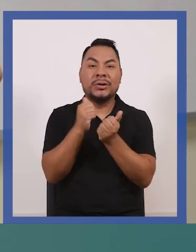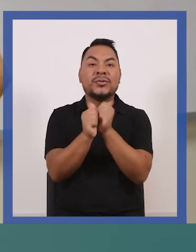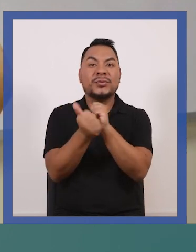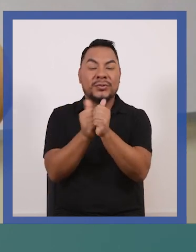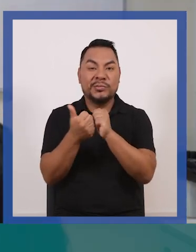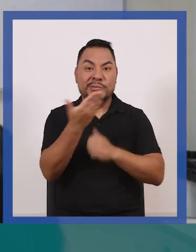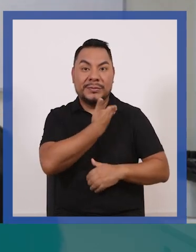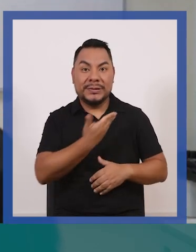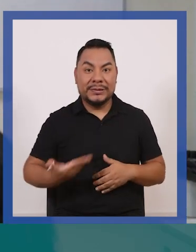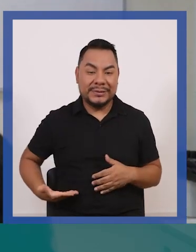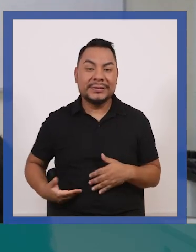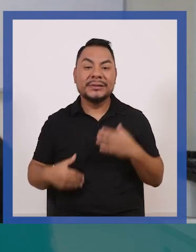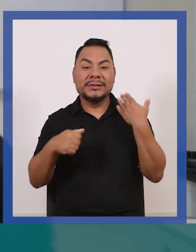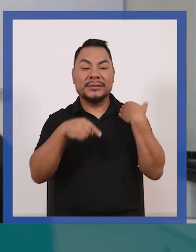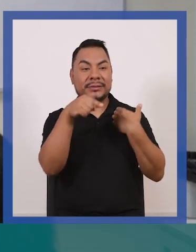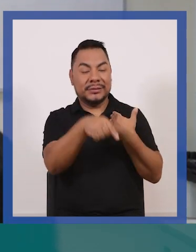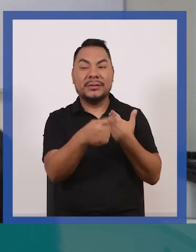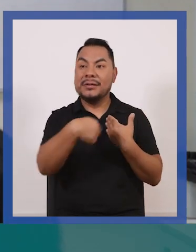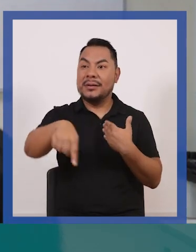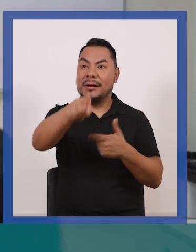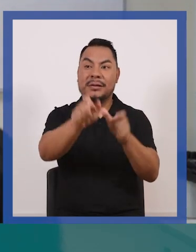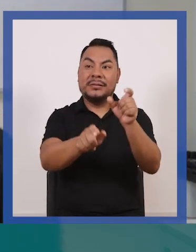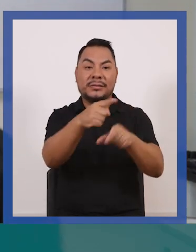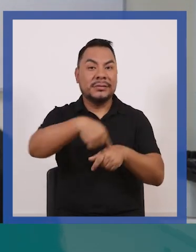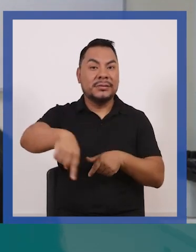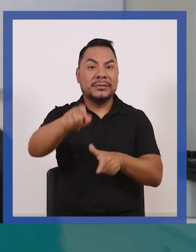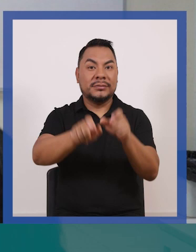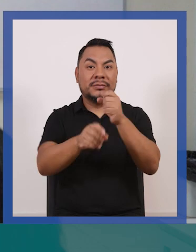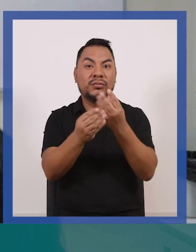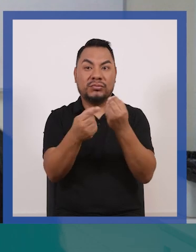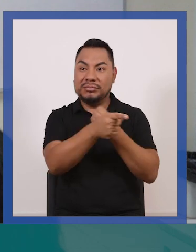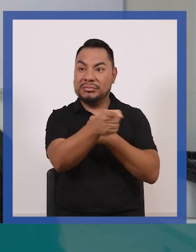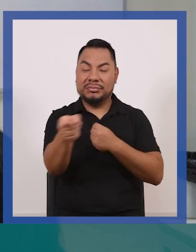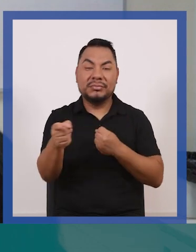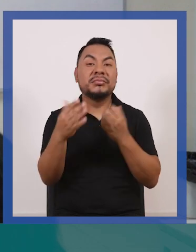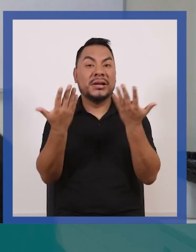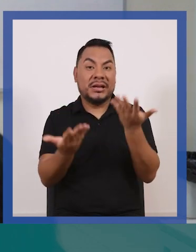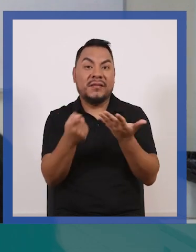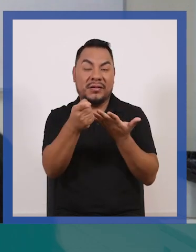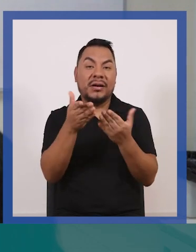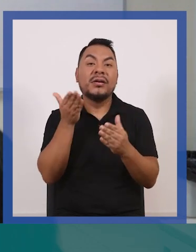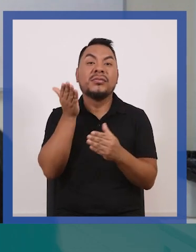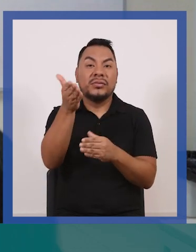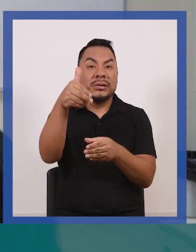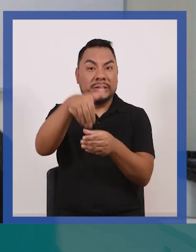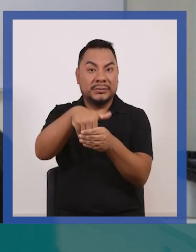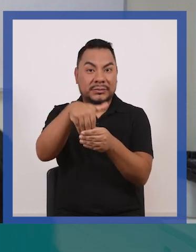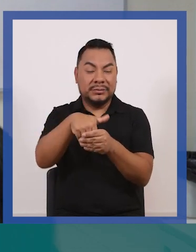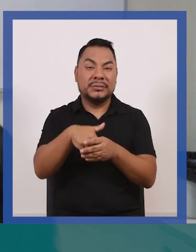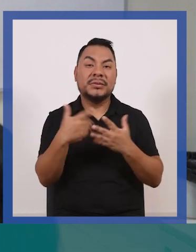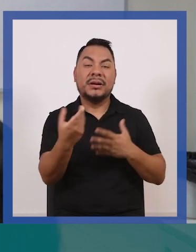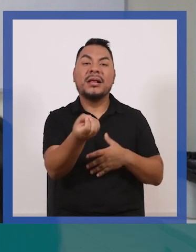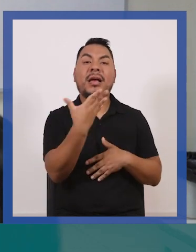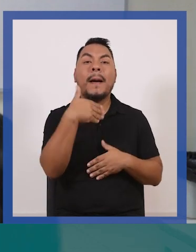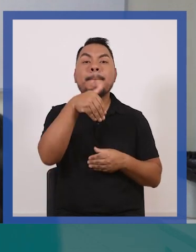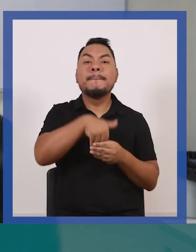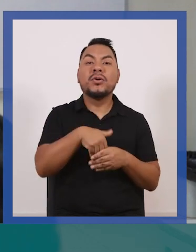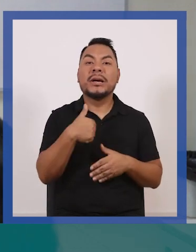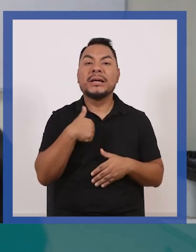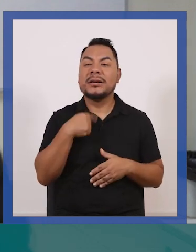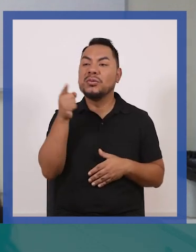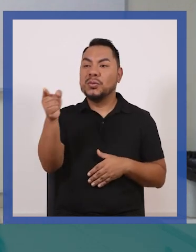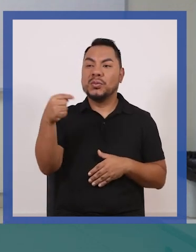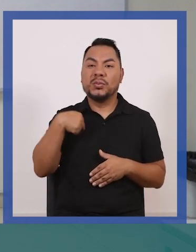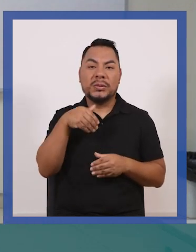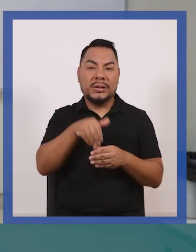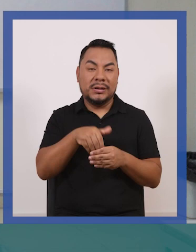Tenemos aquí un número importante de ciudadanas que seguramente van a tratar de darnos su voto a